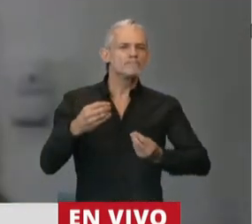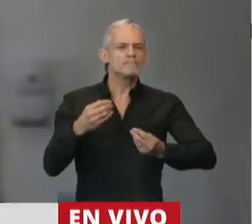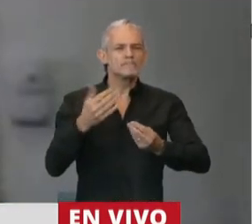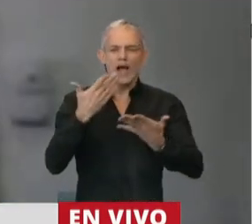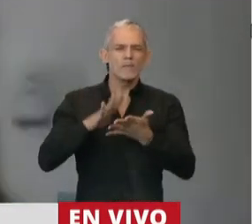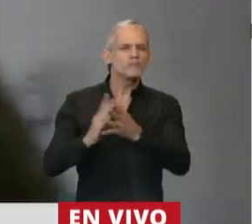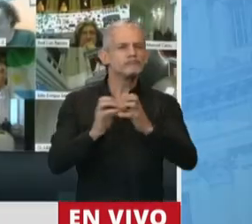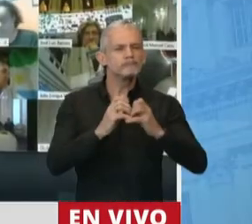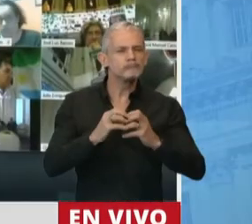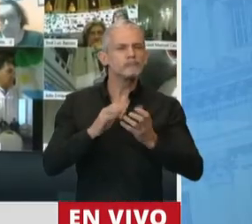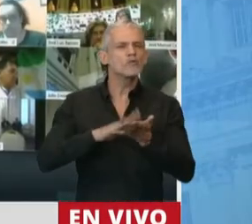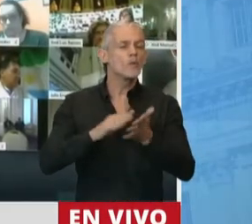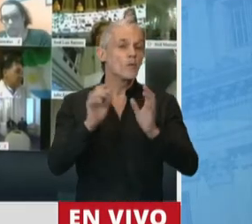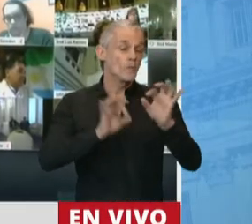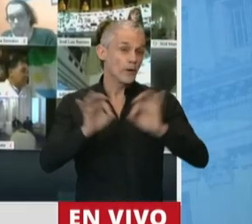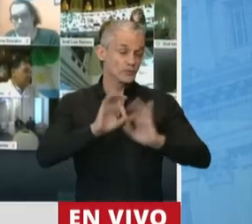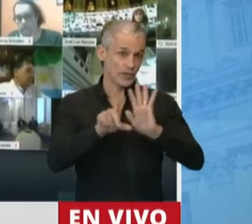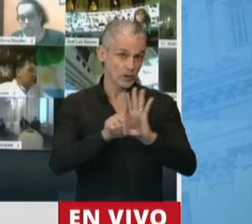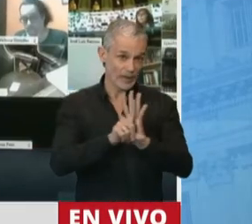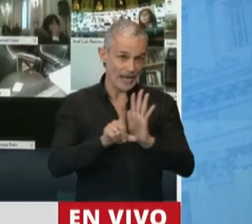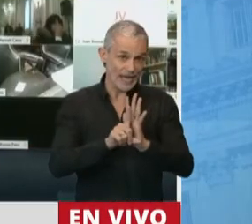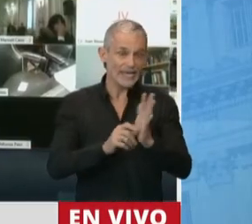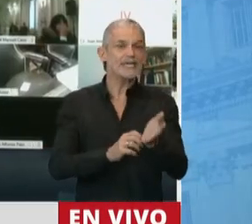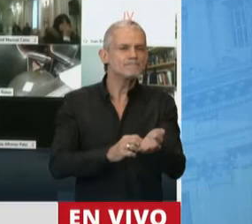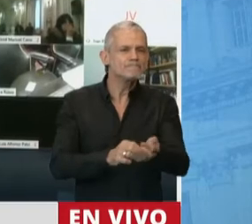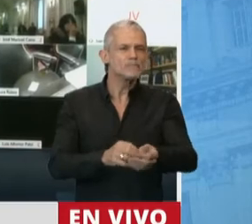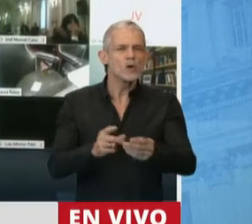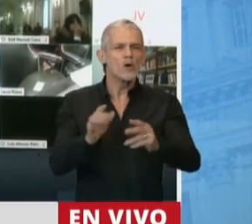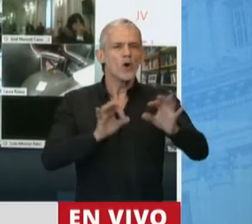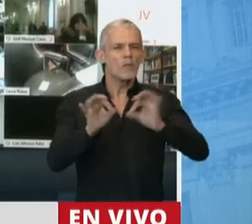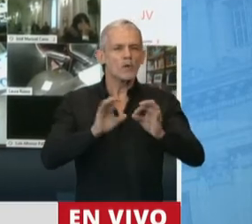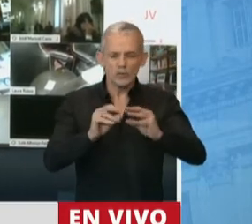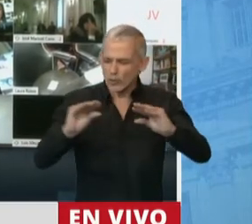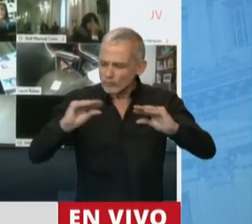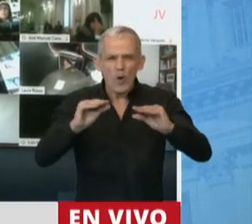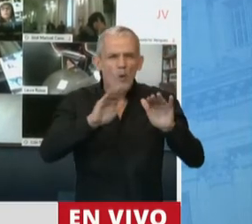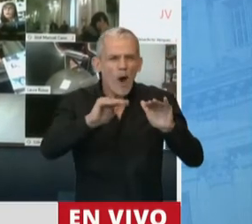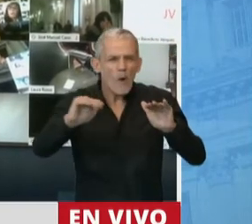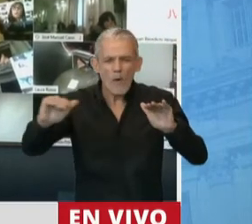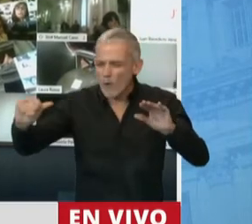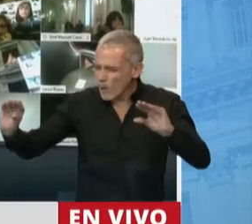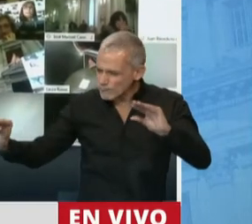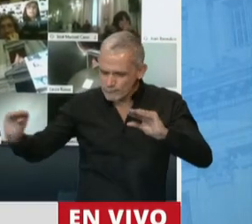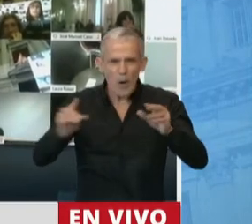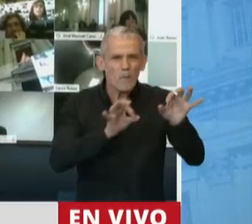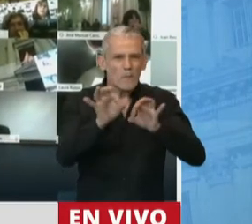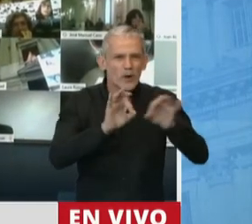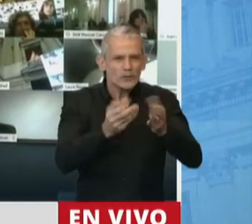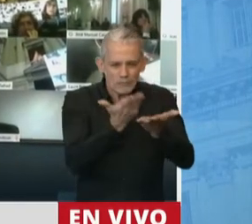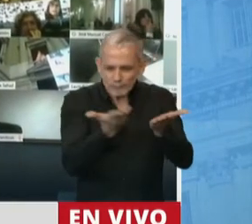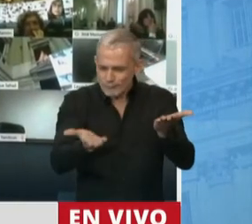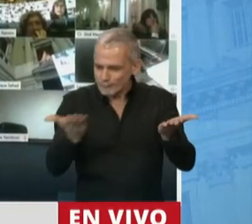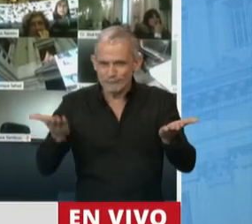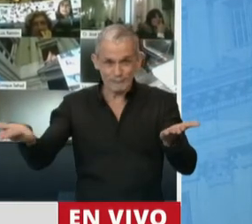un proyecto de ley que ha reunido los denominadores comunes de todos los